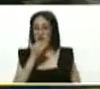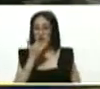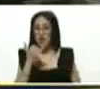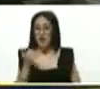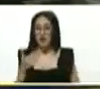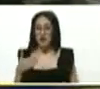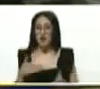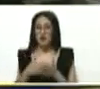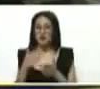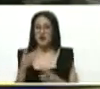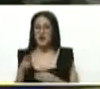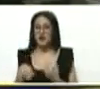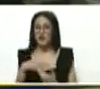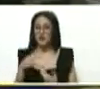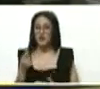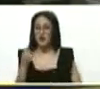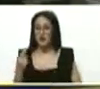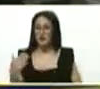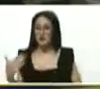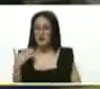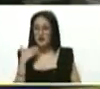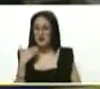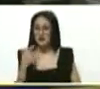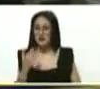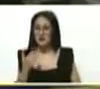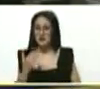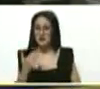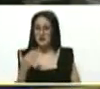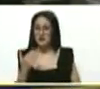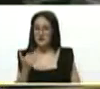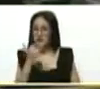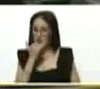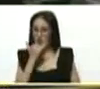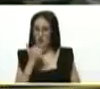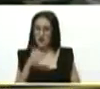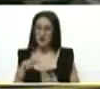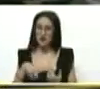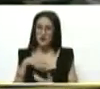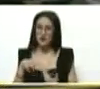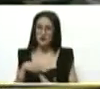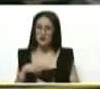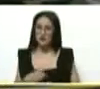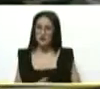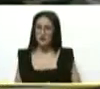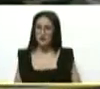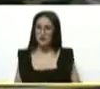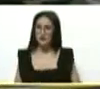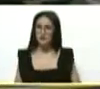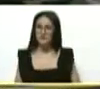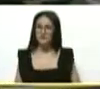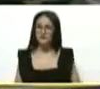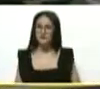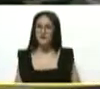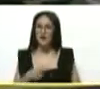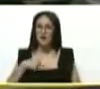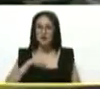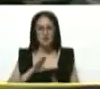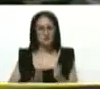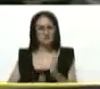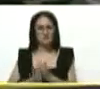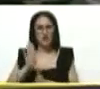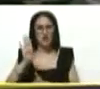venezolana. Que nadie se equivoque con la revolución bolivariana. Nosotros lo que vamos es para adelante